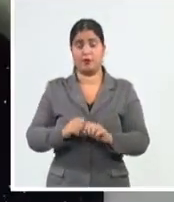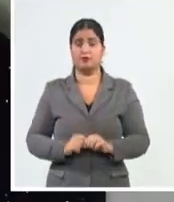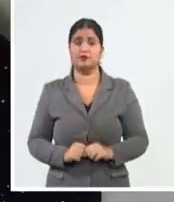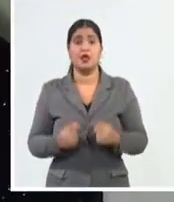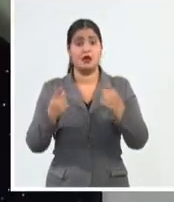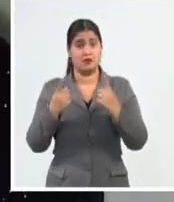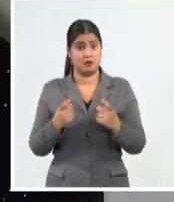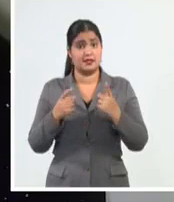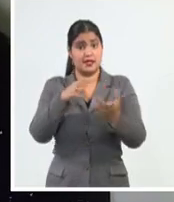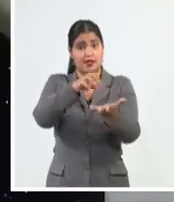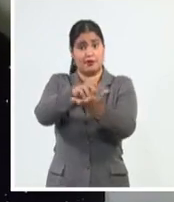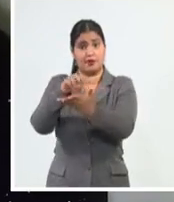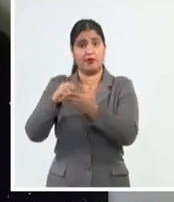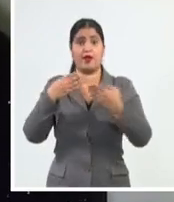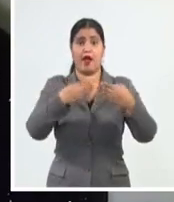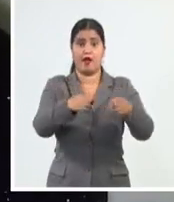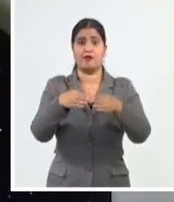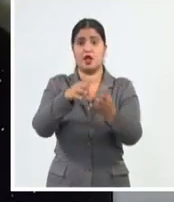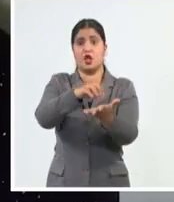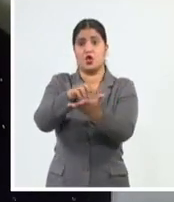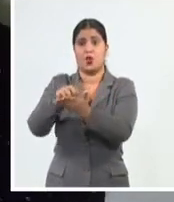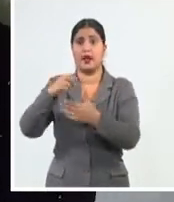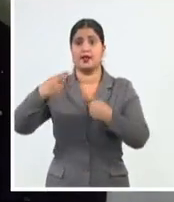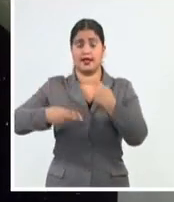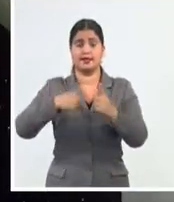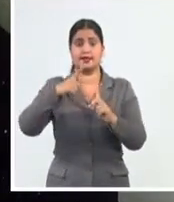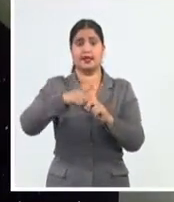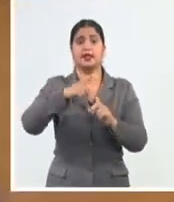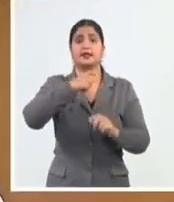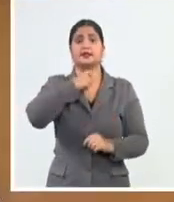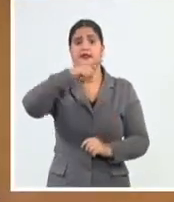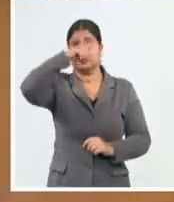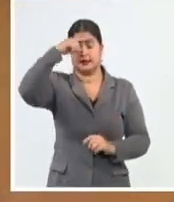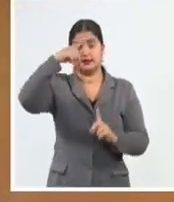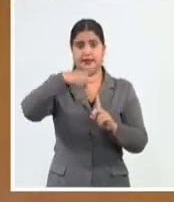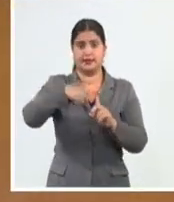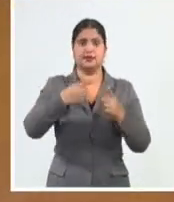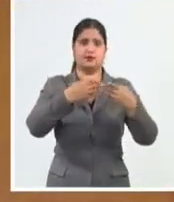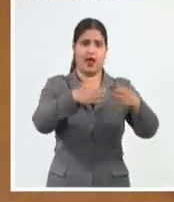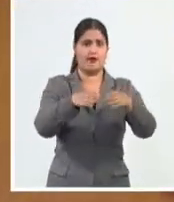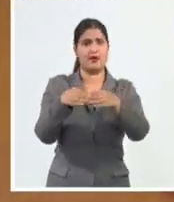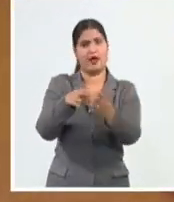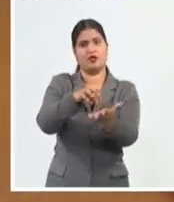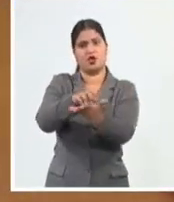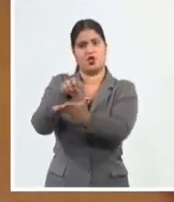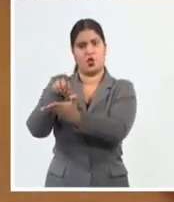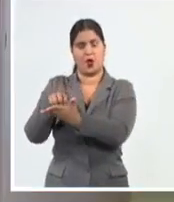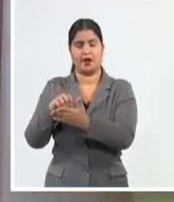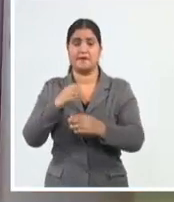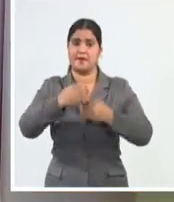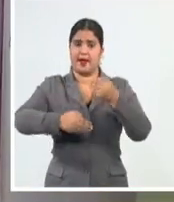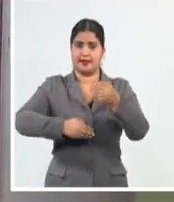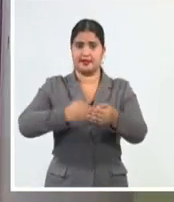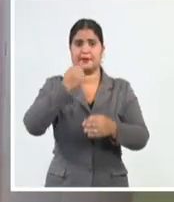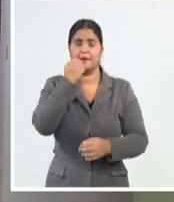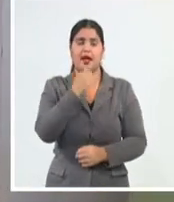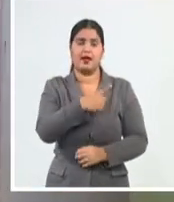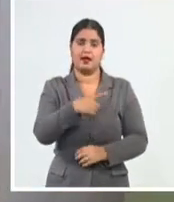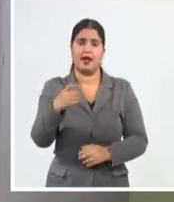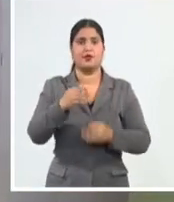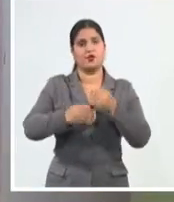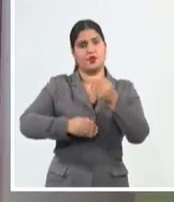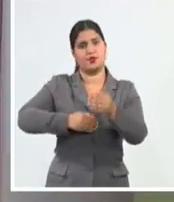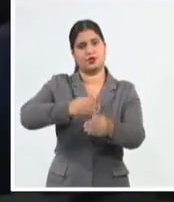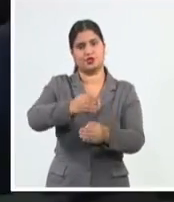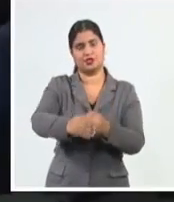diagnóstico y PCR, así como el personal sanitario para ello. Aún persisten casos por diagnosticar y confirmar en varios hogares